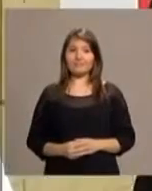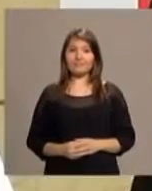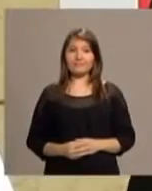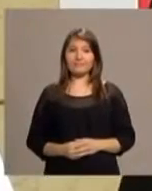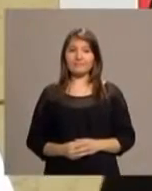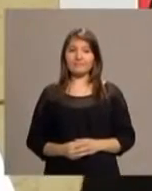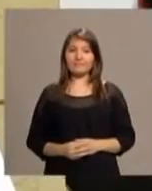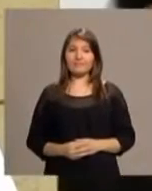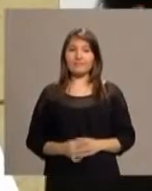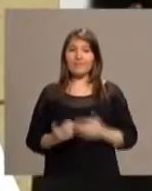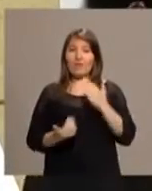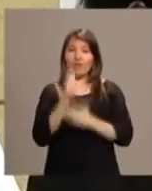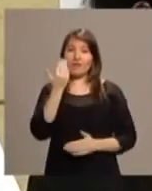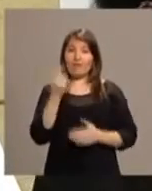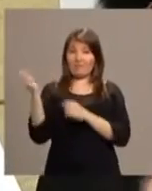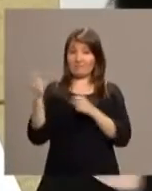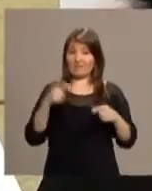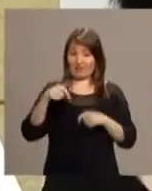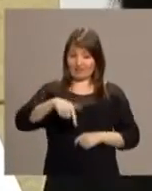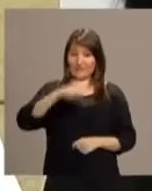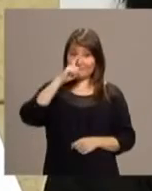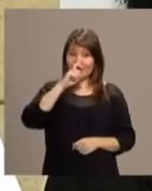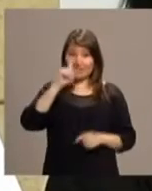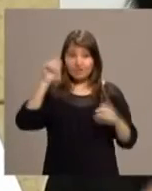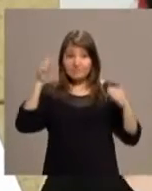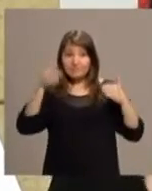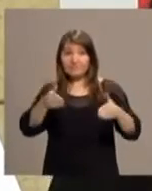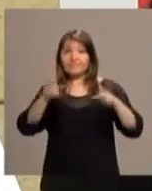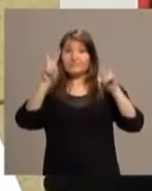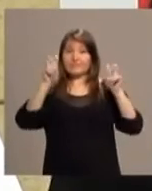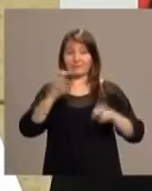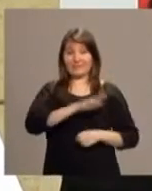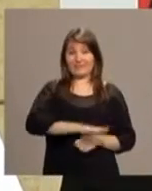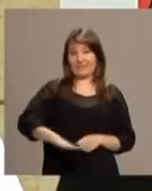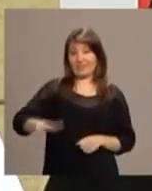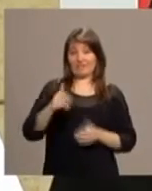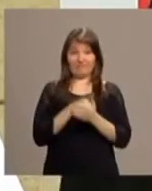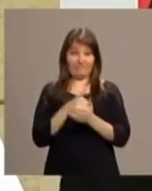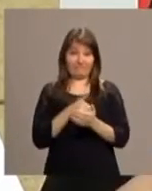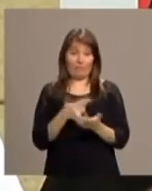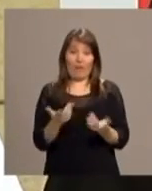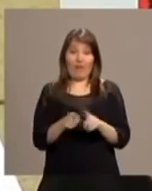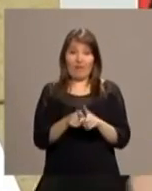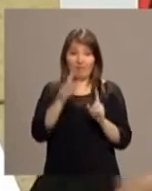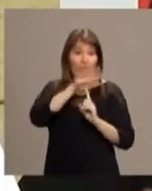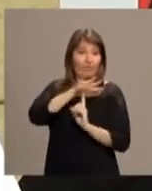La jornada de migraciones este año, centrada en el tema de los niños vulnerables y sin voz,